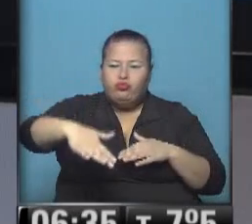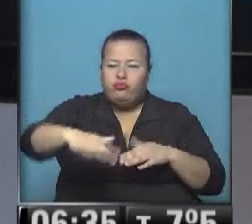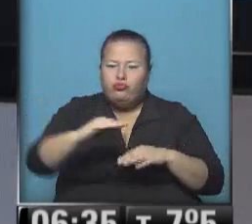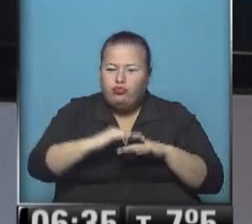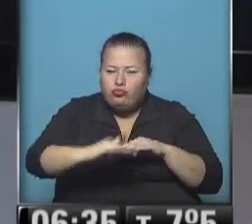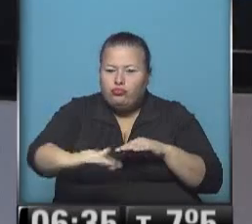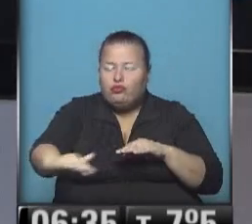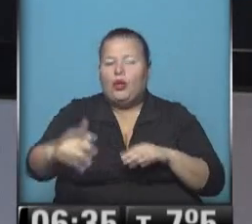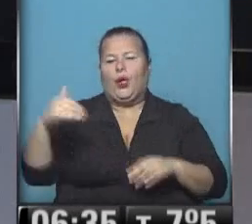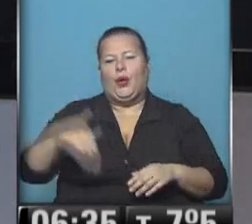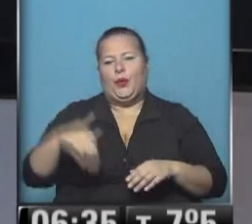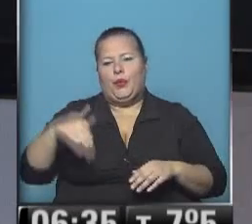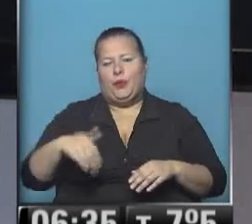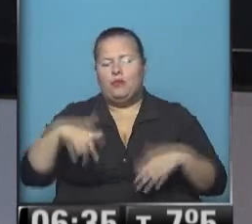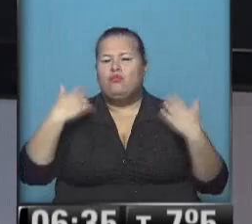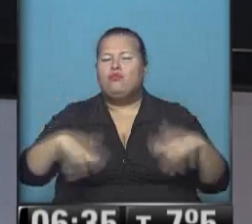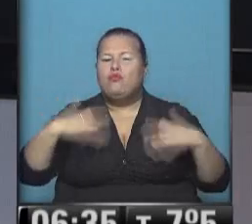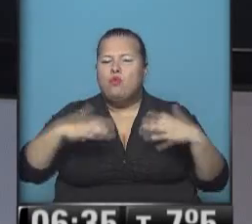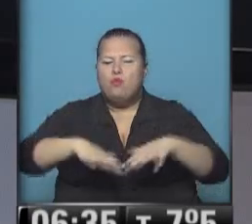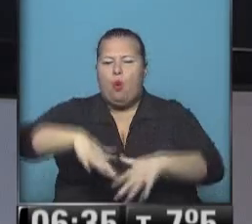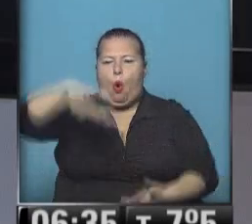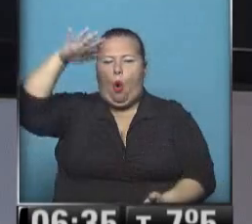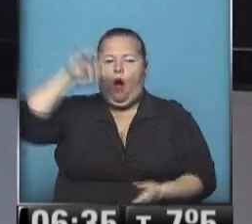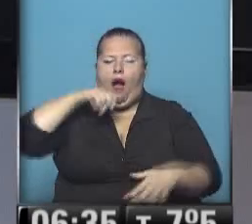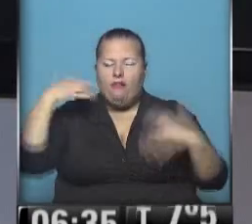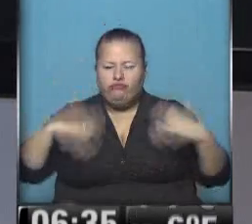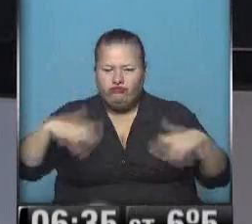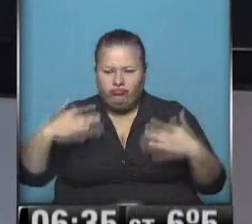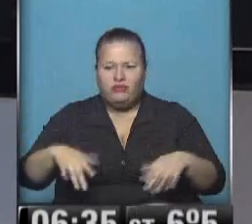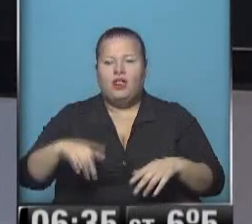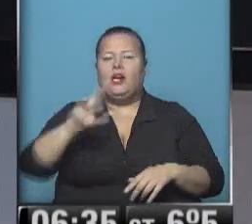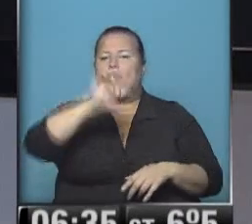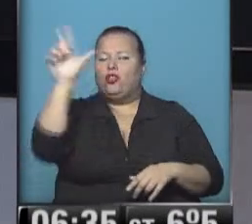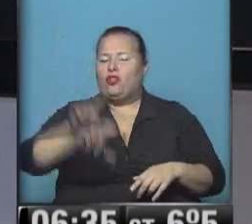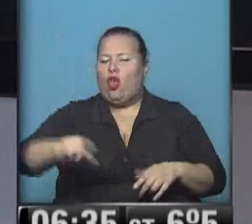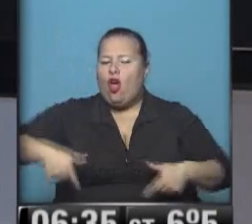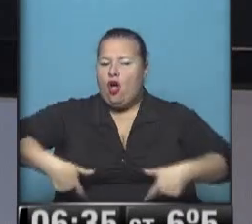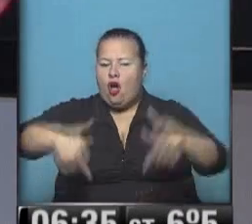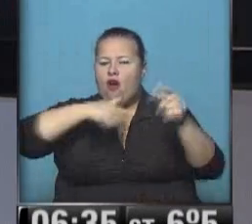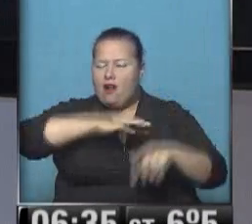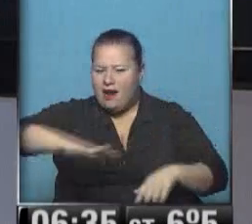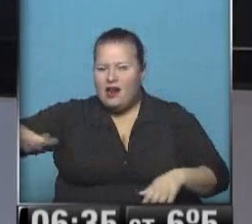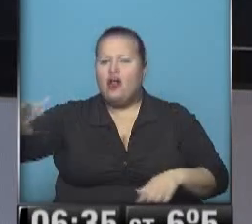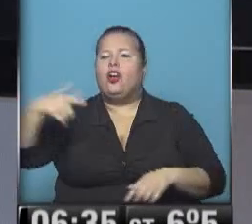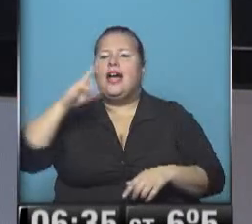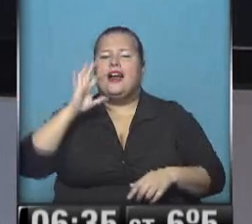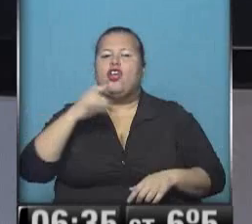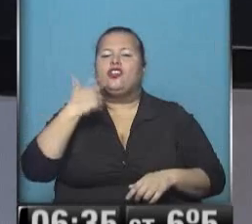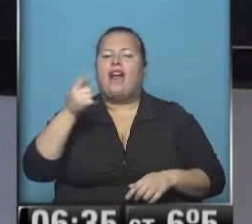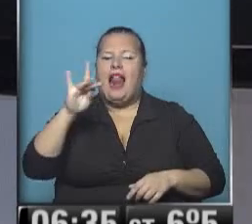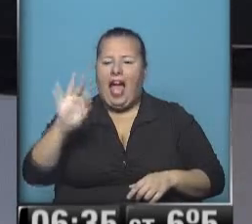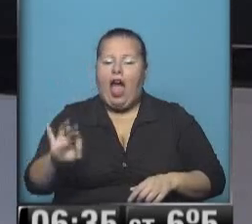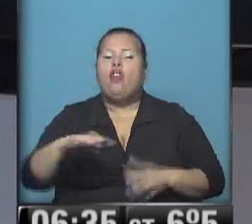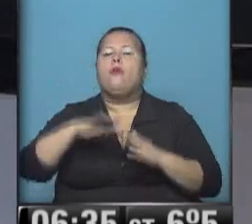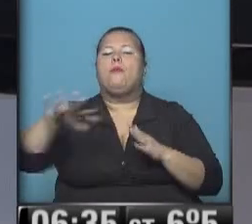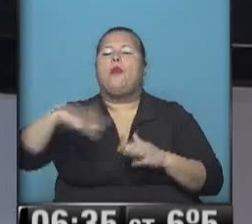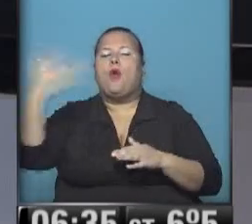chiquitita, tarda mucho, hay mucha, mucha acumulación de agua a lo largo en las cuencas y todo a lo largo del río Salado sobre